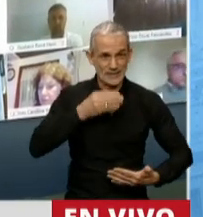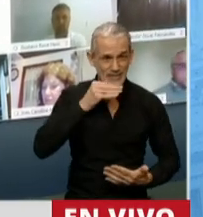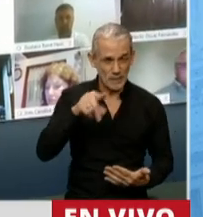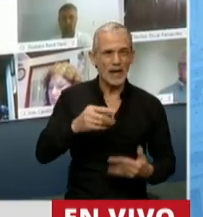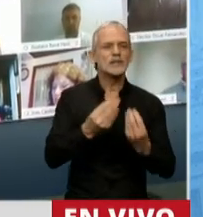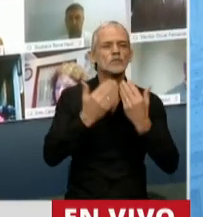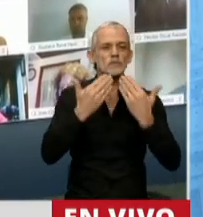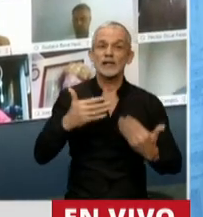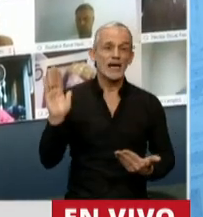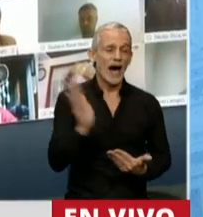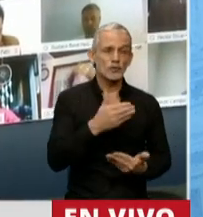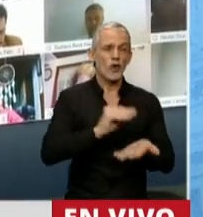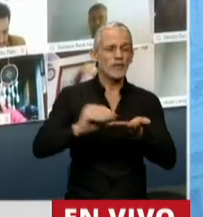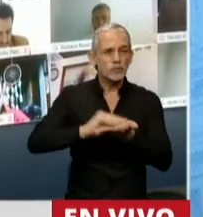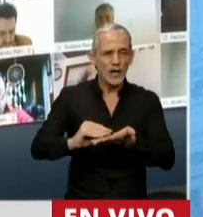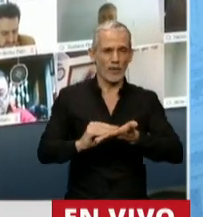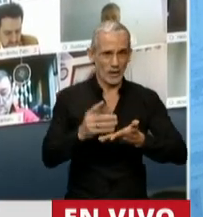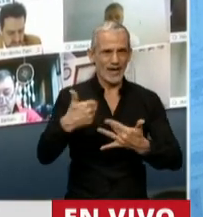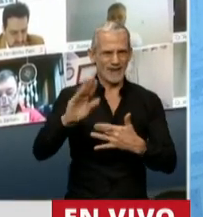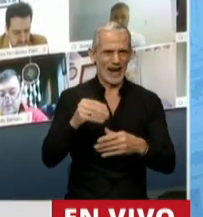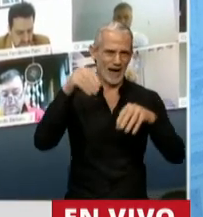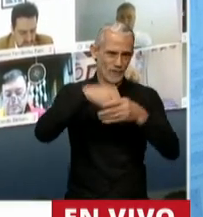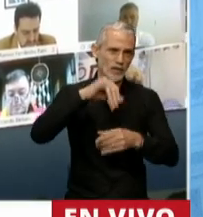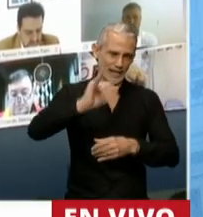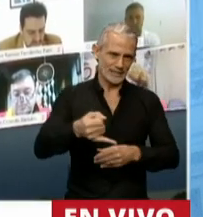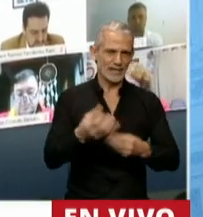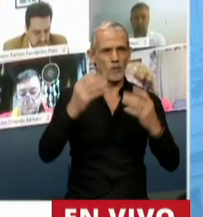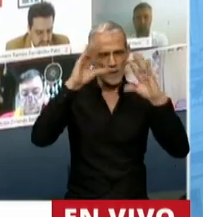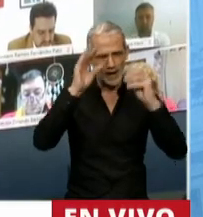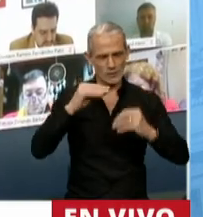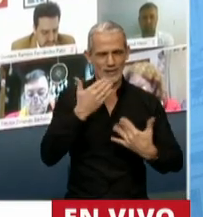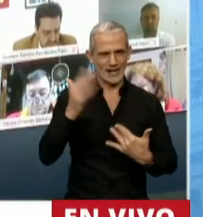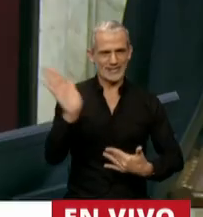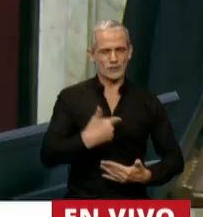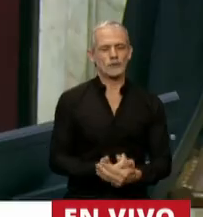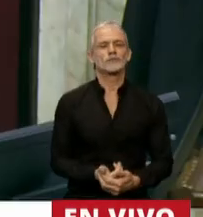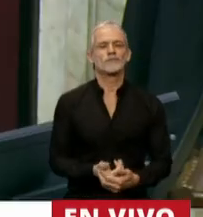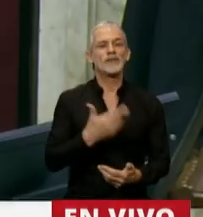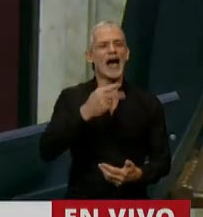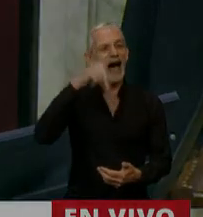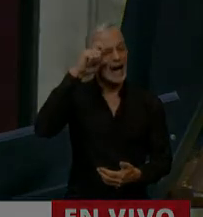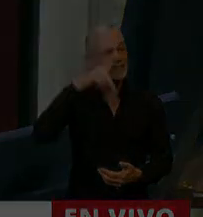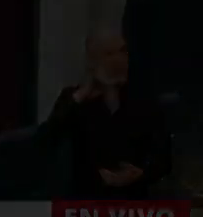y muchas gracias a todos los diputados que nos van a acompañar. Buenas noches, muchas gracias. diputado Allende. Muchísimas gracias.